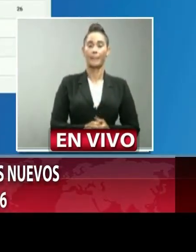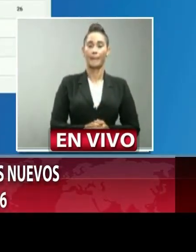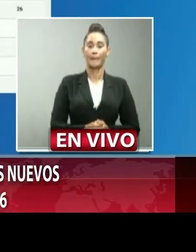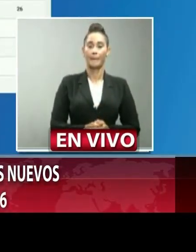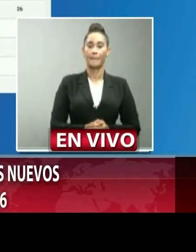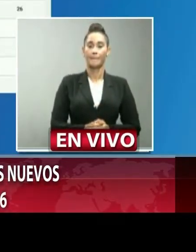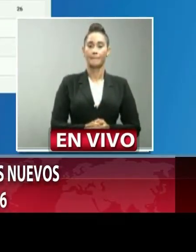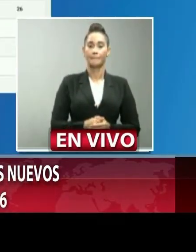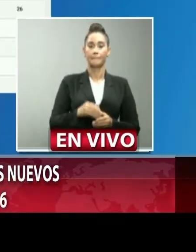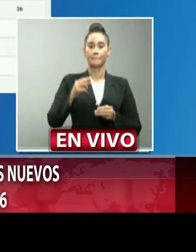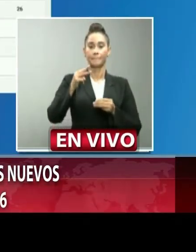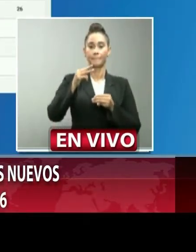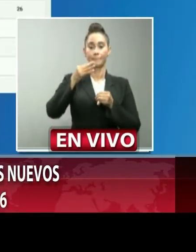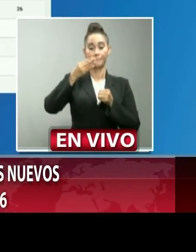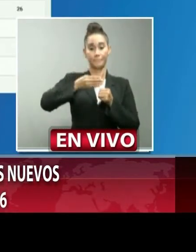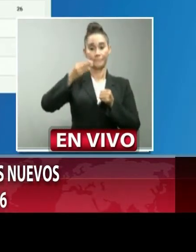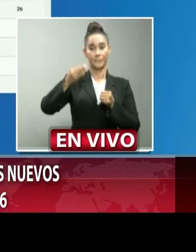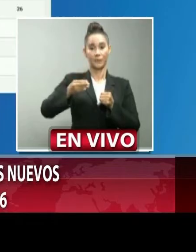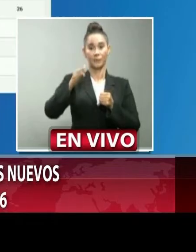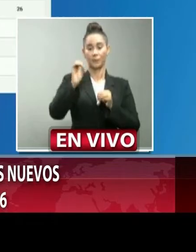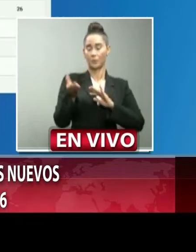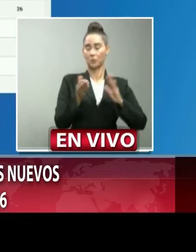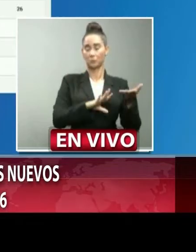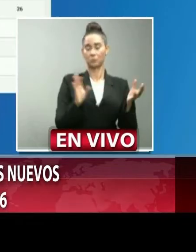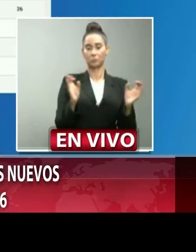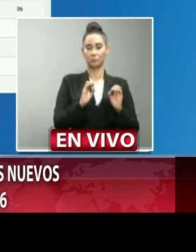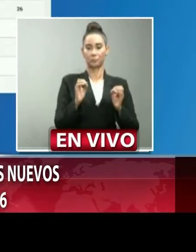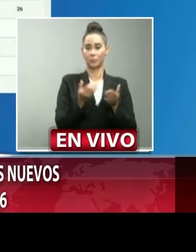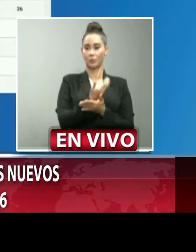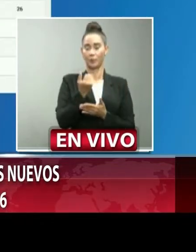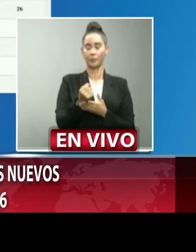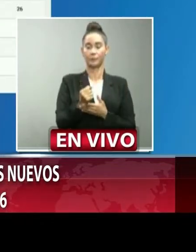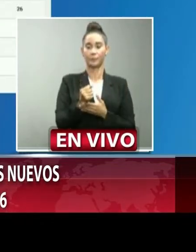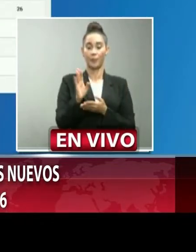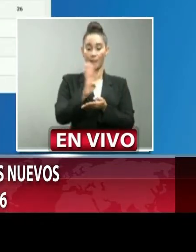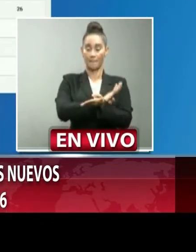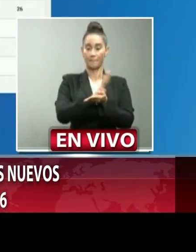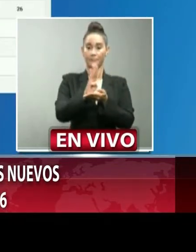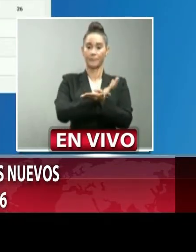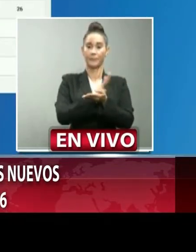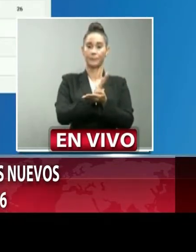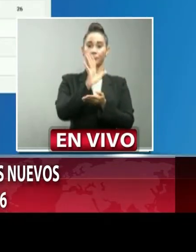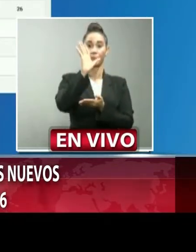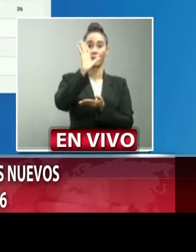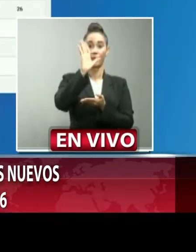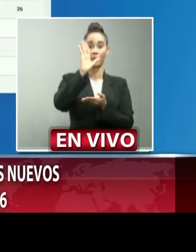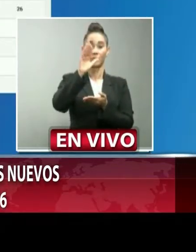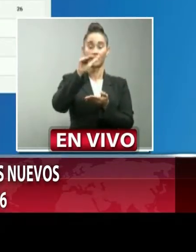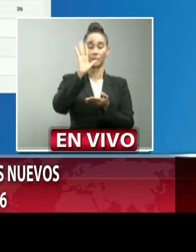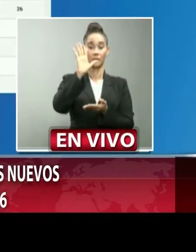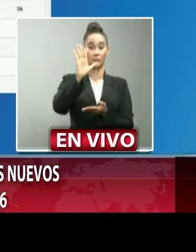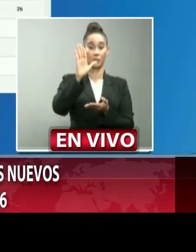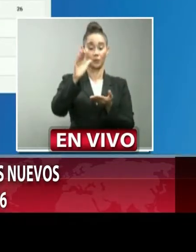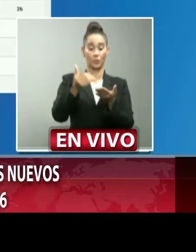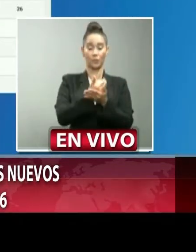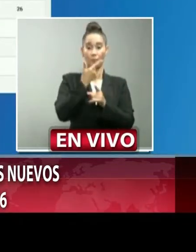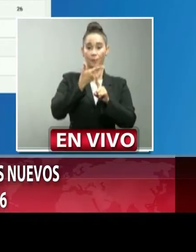Bauruco 0 fallecimiento Barahona 5 casos nuevos